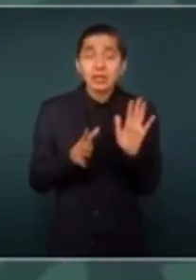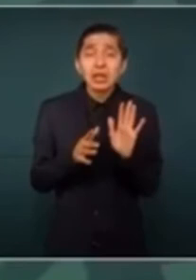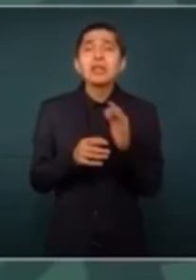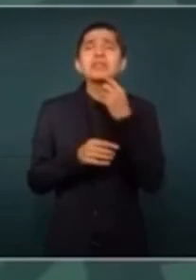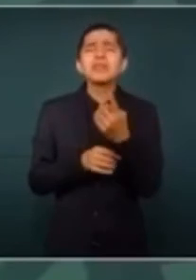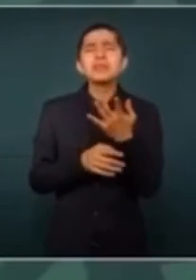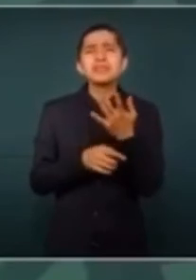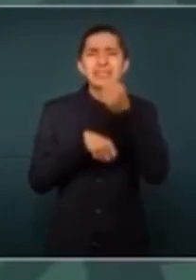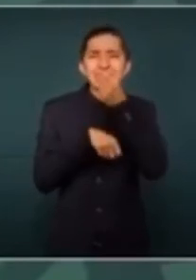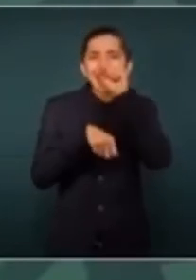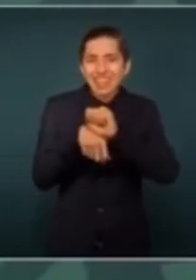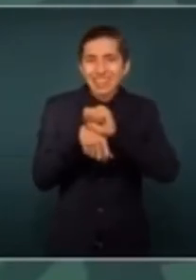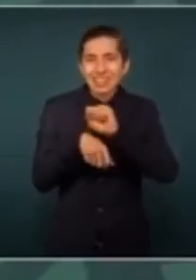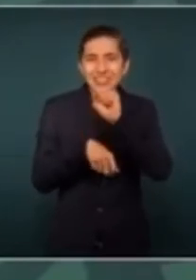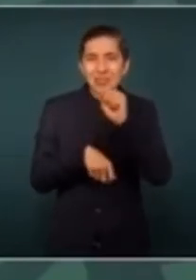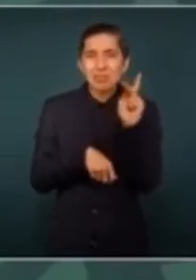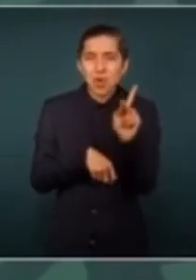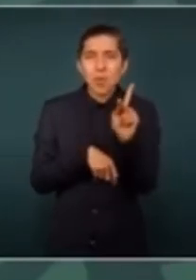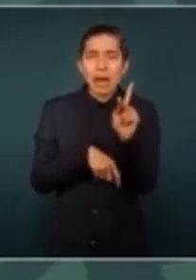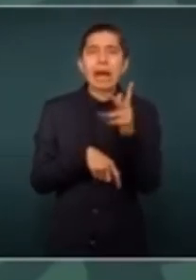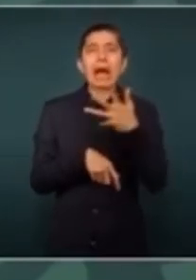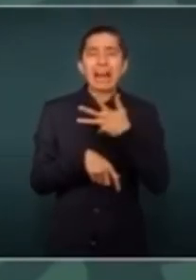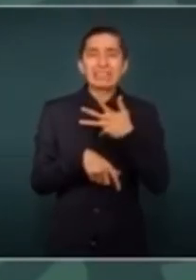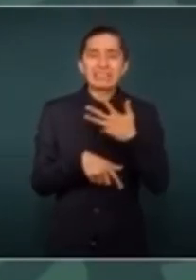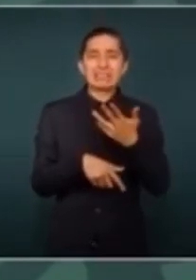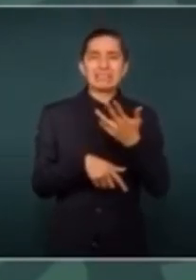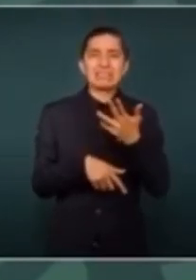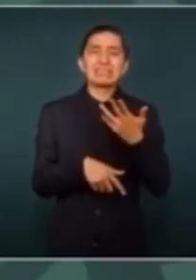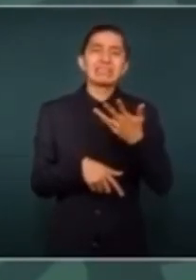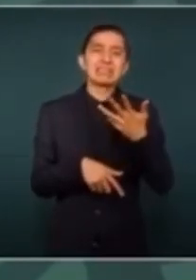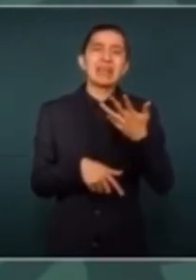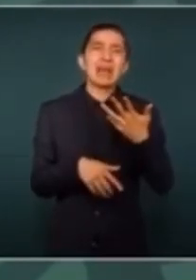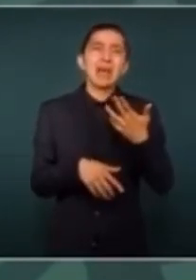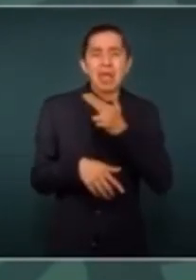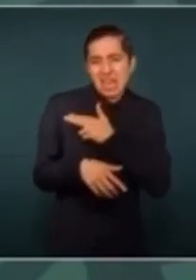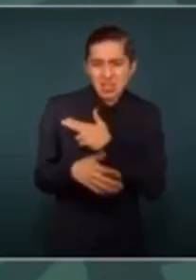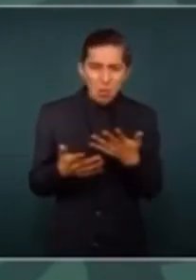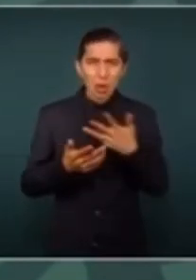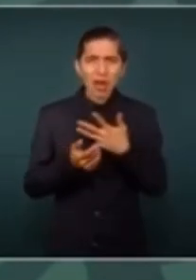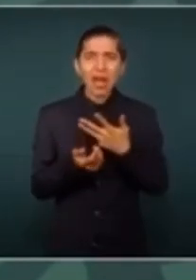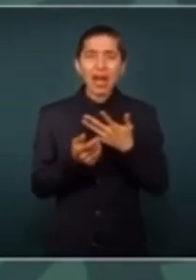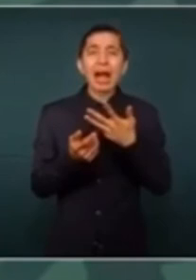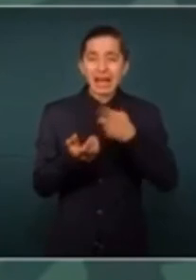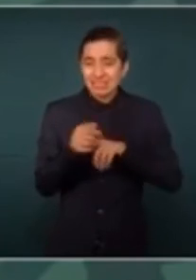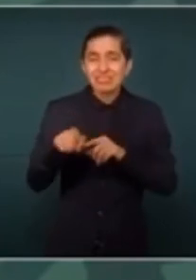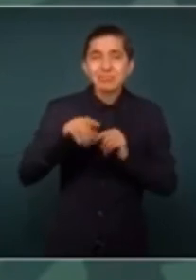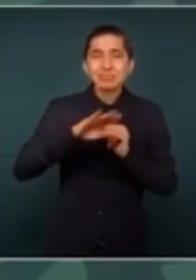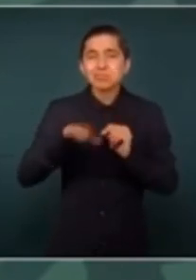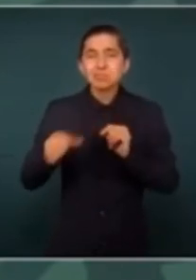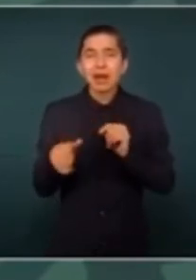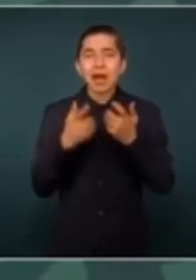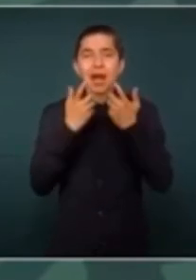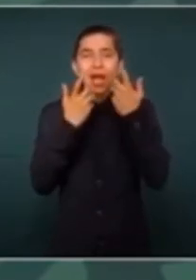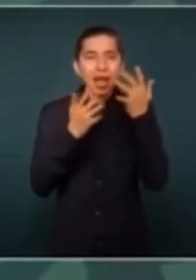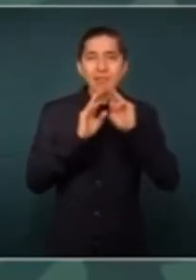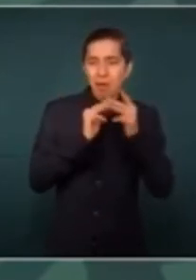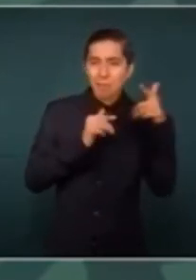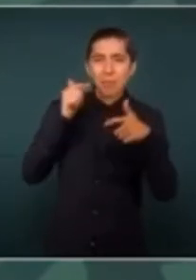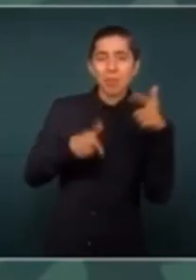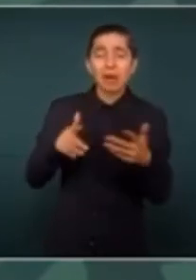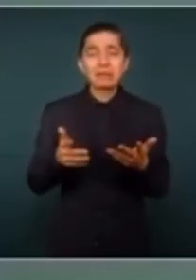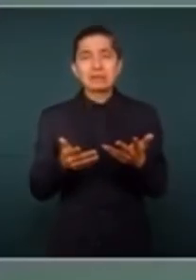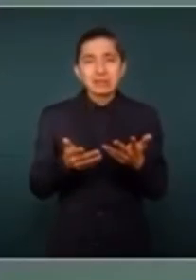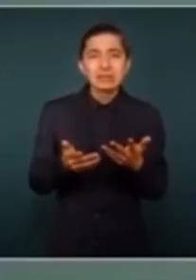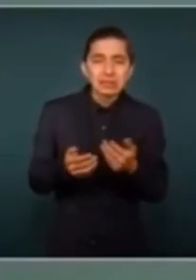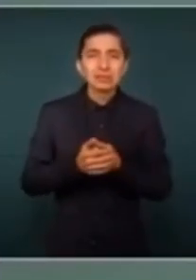seguridad pública está herido, pero sí hay fallecidos en este atentado. Todo